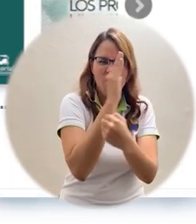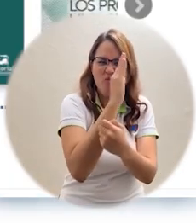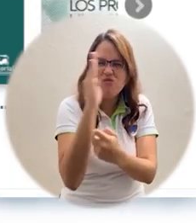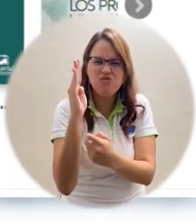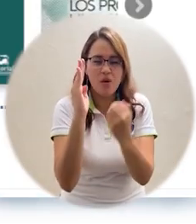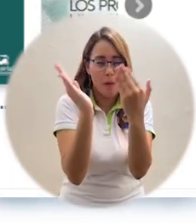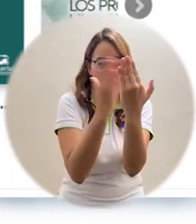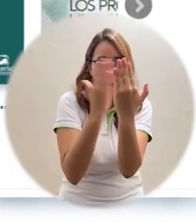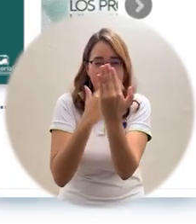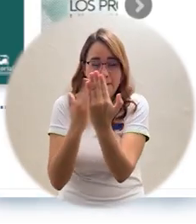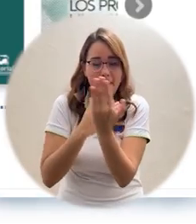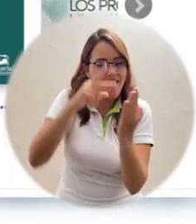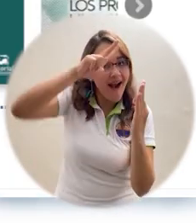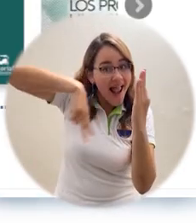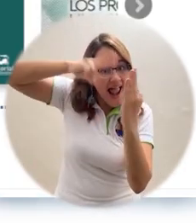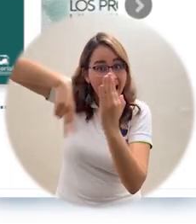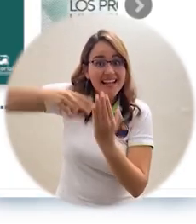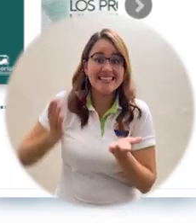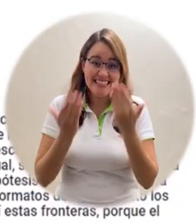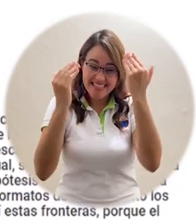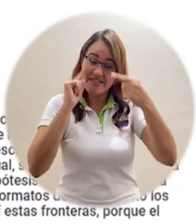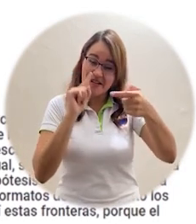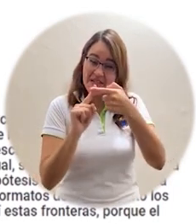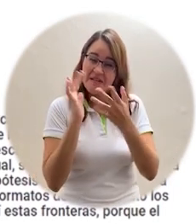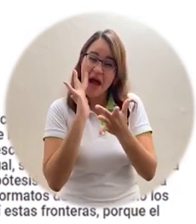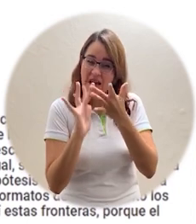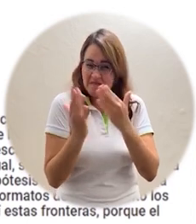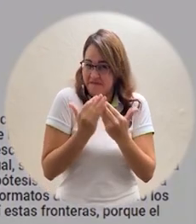manejar una plataforma muy útil y de fácil acceso